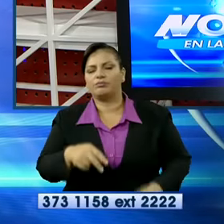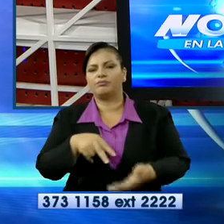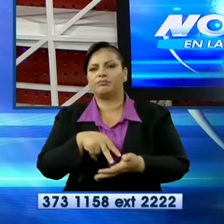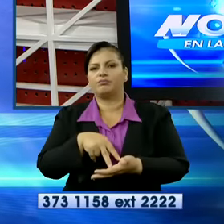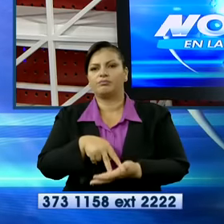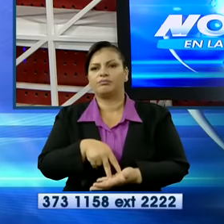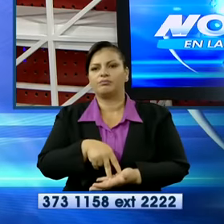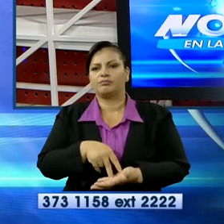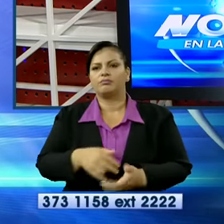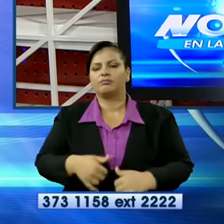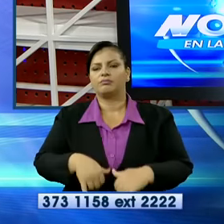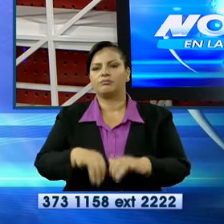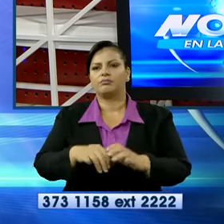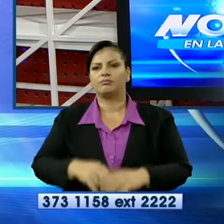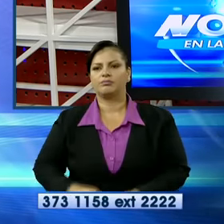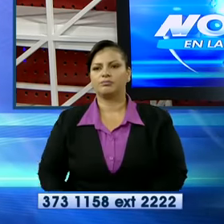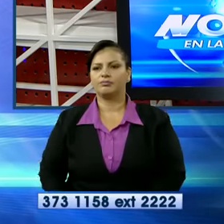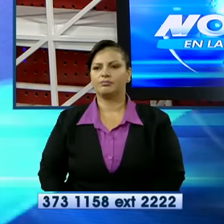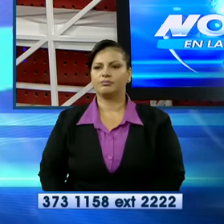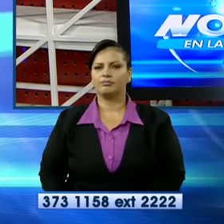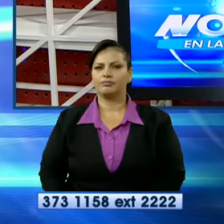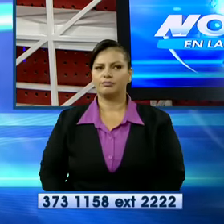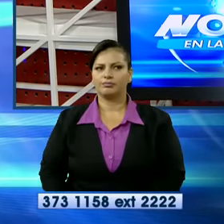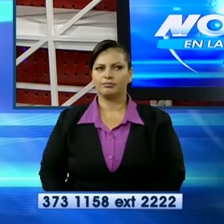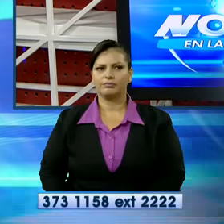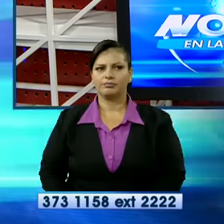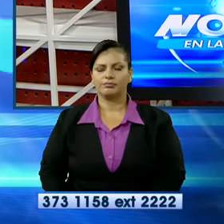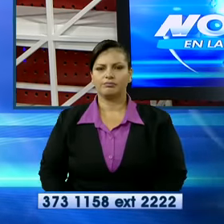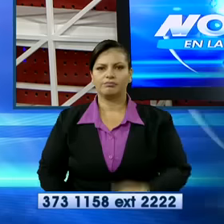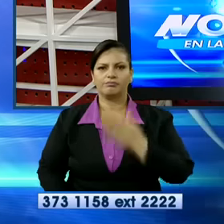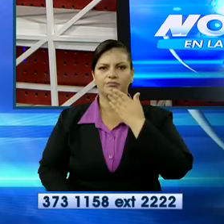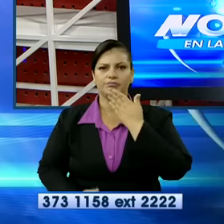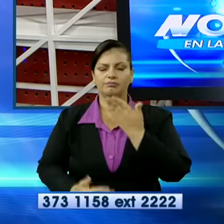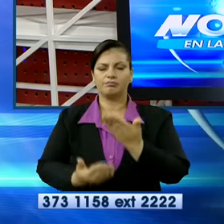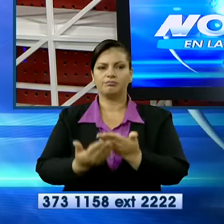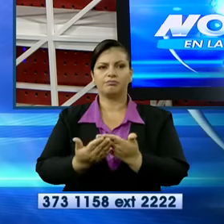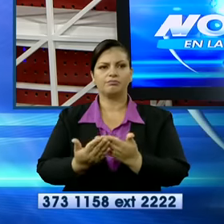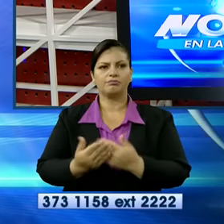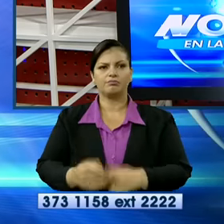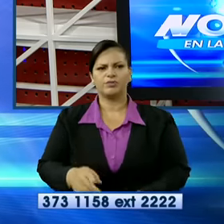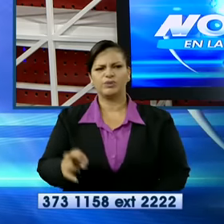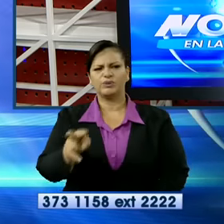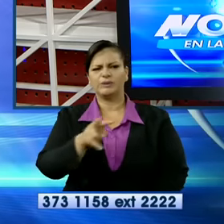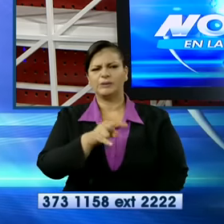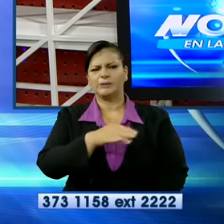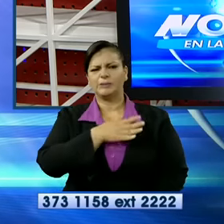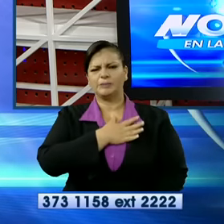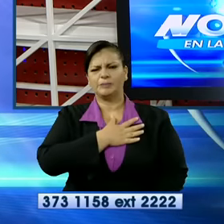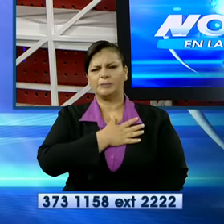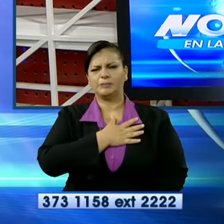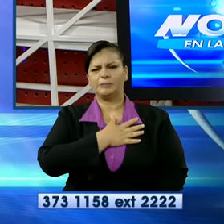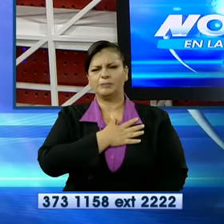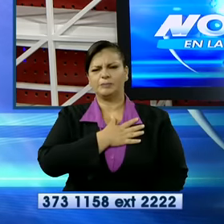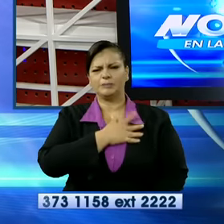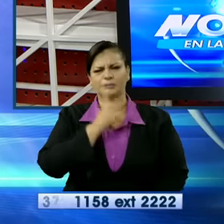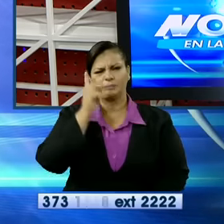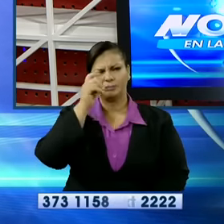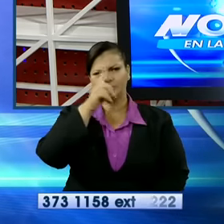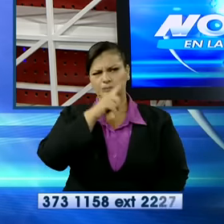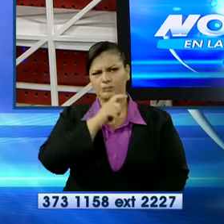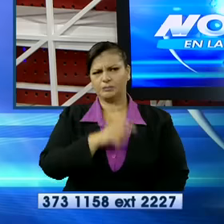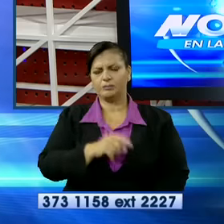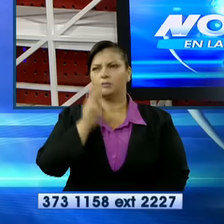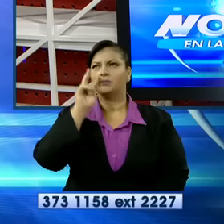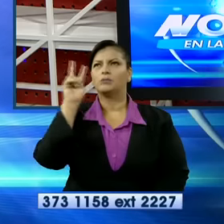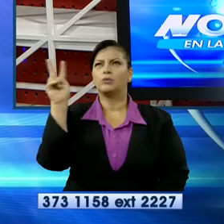continúan ustedes. Gracias, José. Las imágenes hablan por sí solas, la situación es terrible para quienes habitan en ese sector. José, amenaza con lluvia porque el cielo